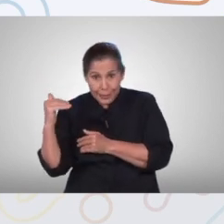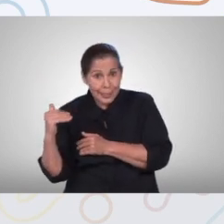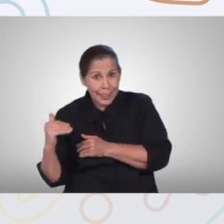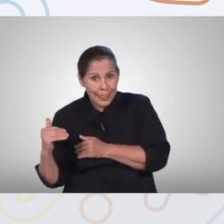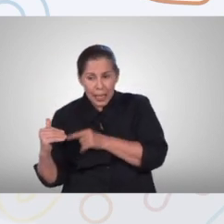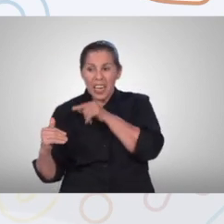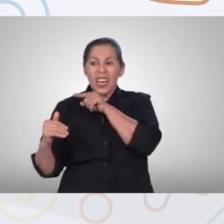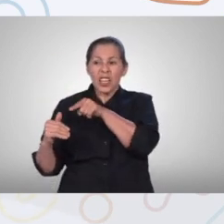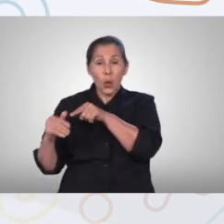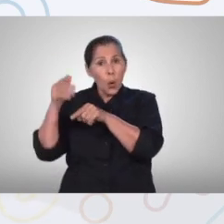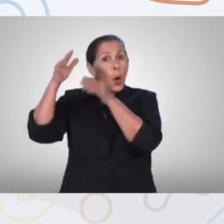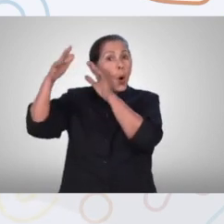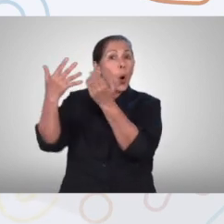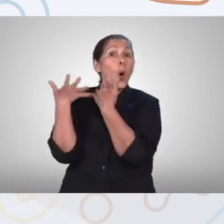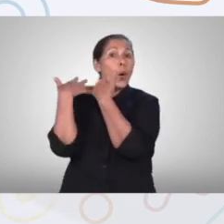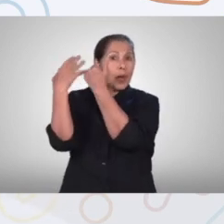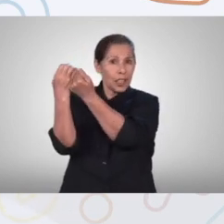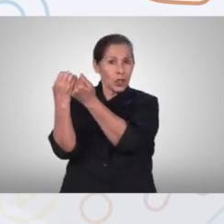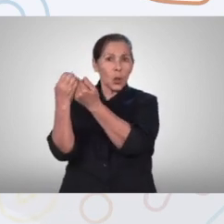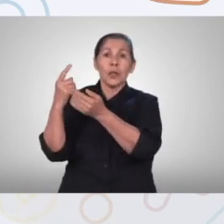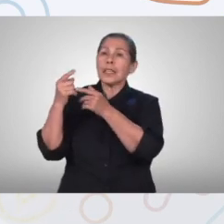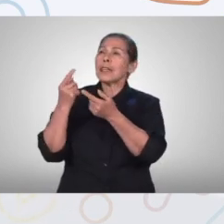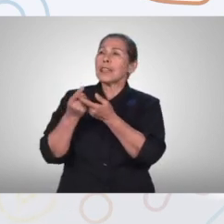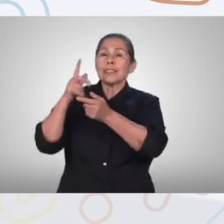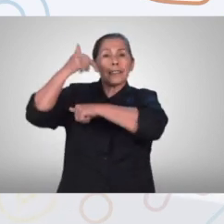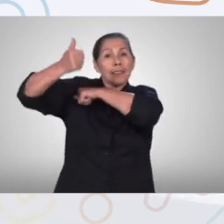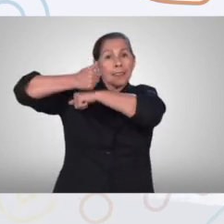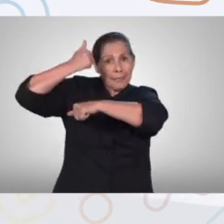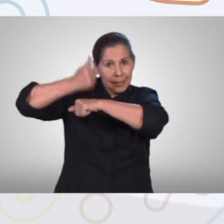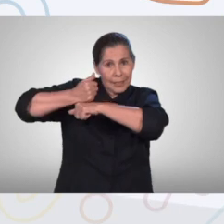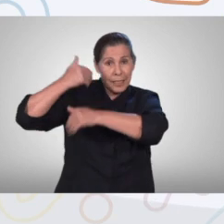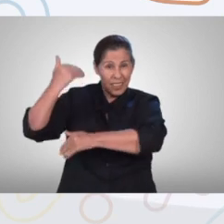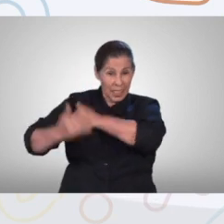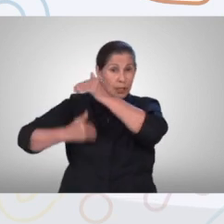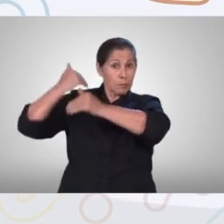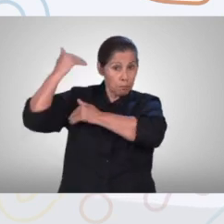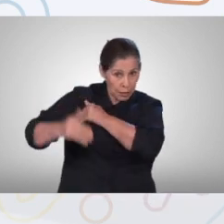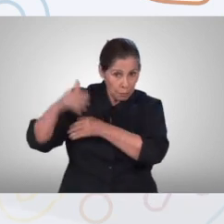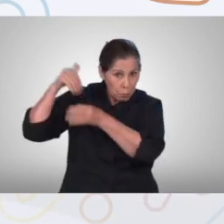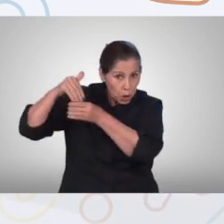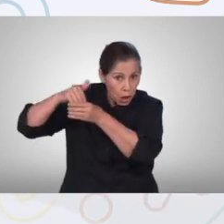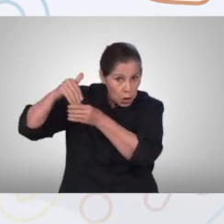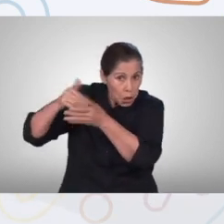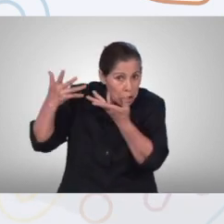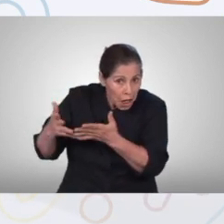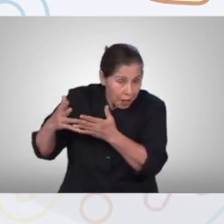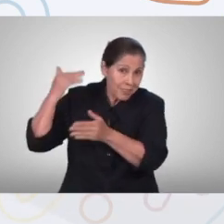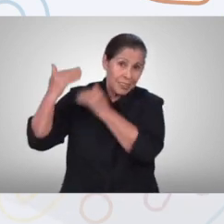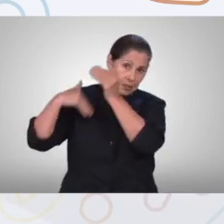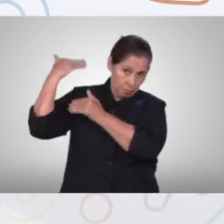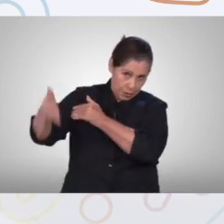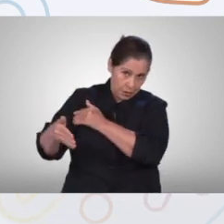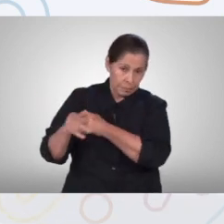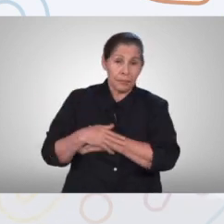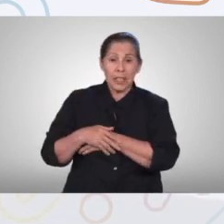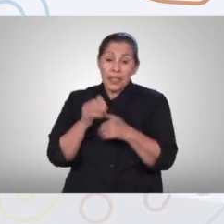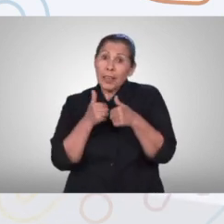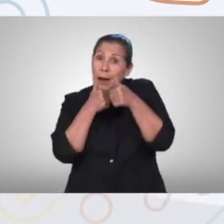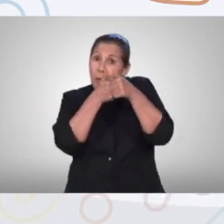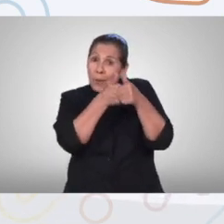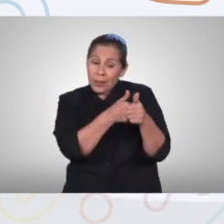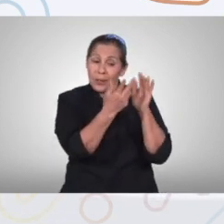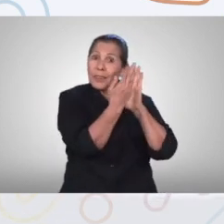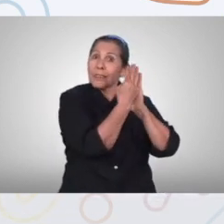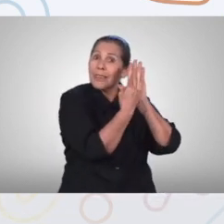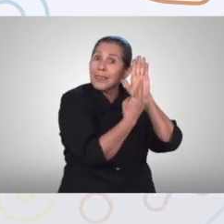congreso estudiantil se instala de forma posterior a las elecciones estudiantiles y según el reglamento electoral debe ser convocado por el